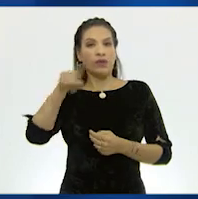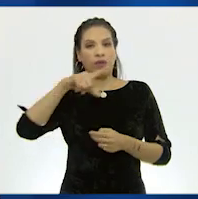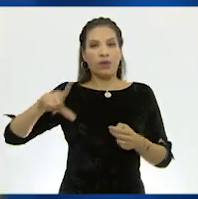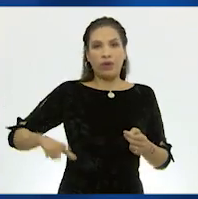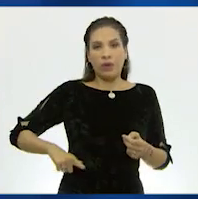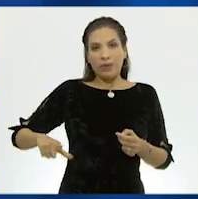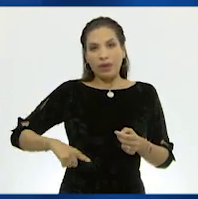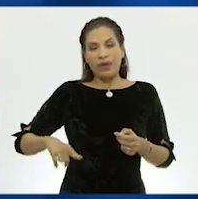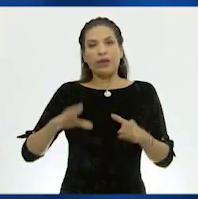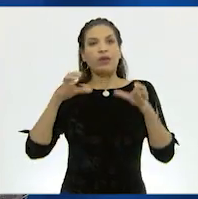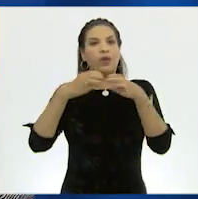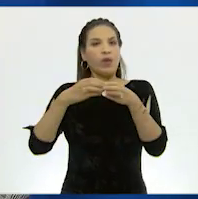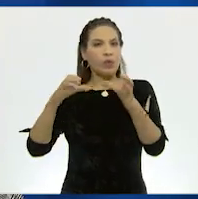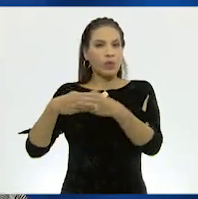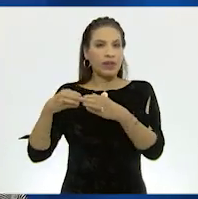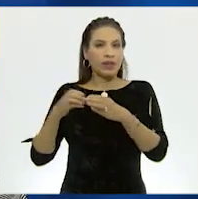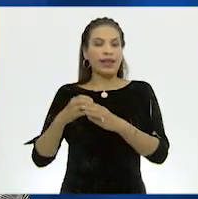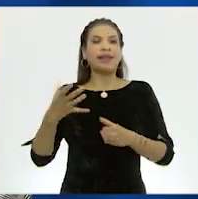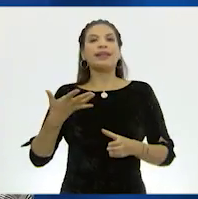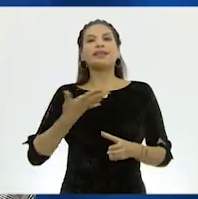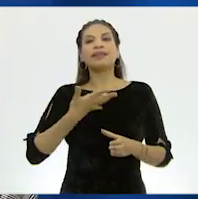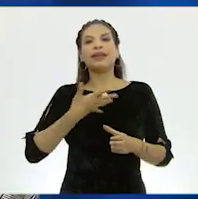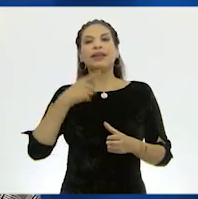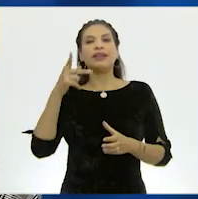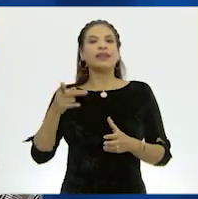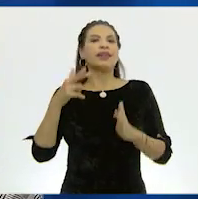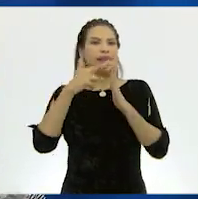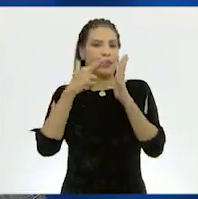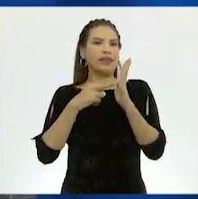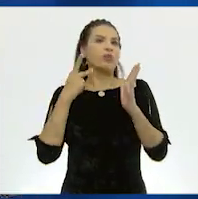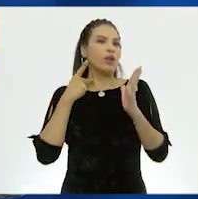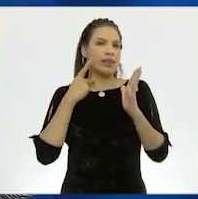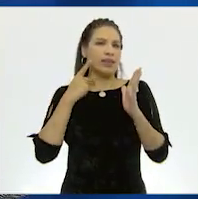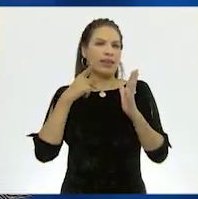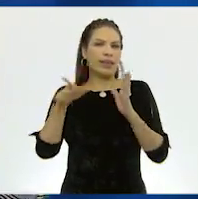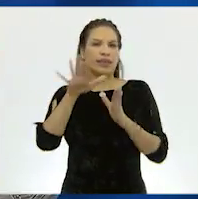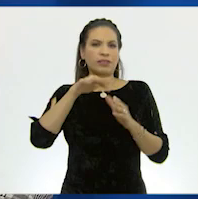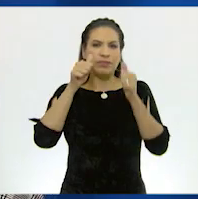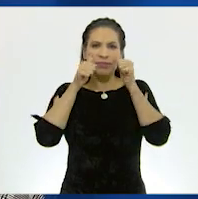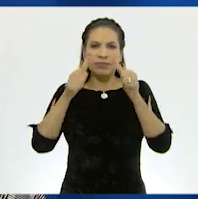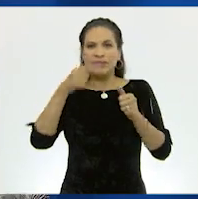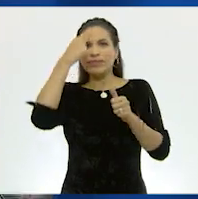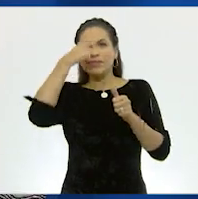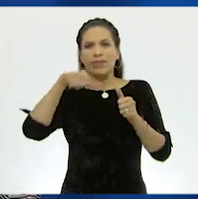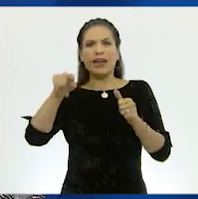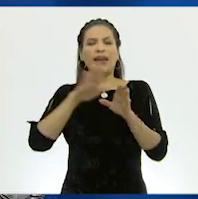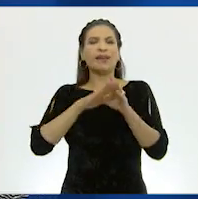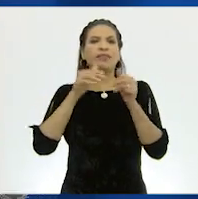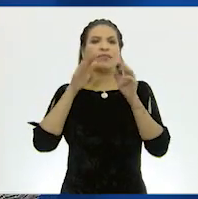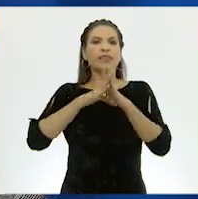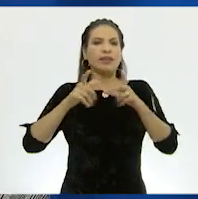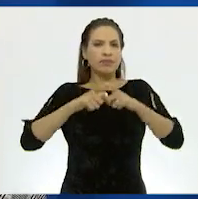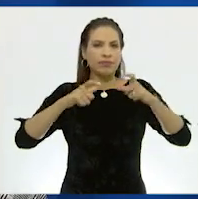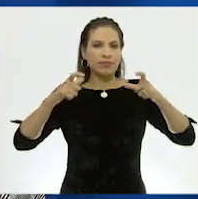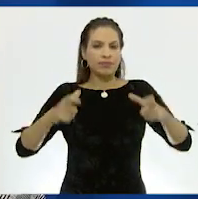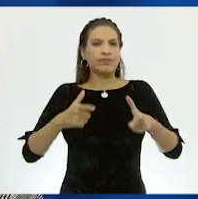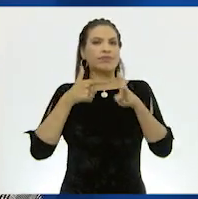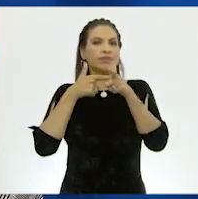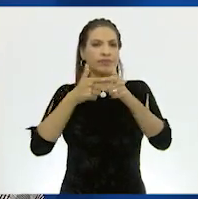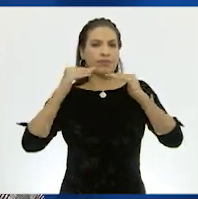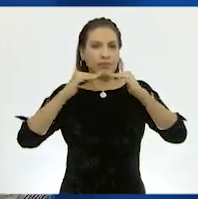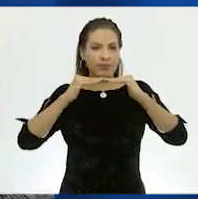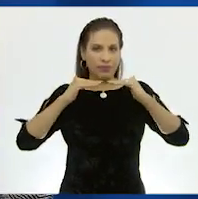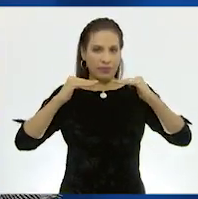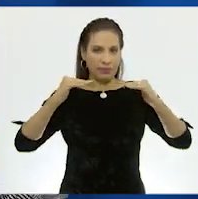gobiernos y comunidades tengan políticas públicas y estrategias para mantener un crecimiento estable y